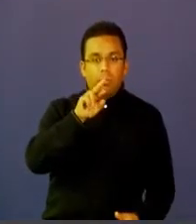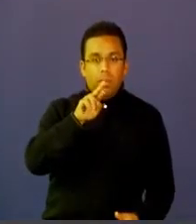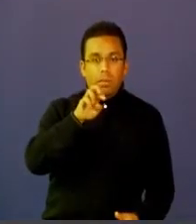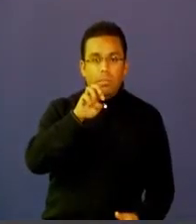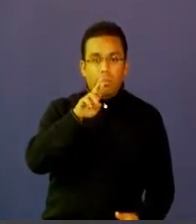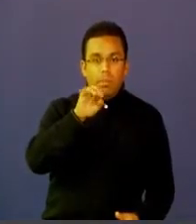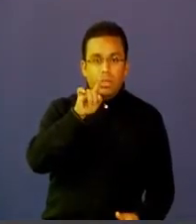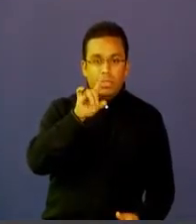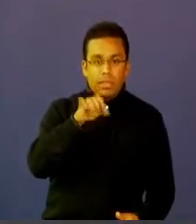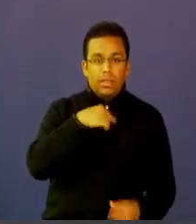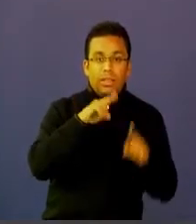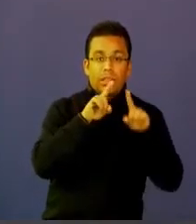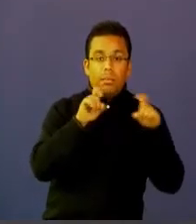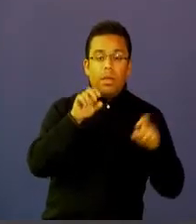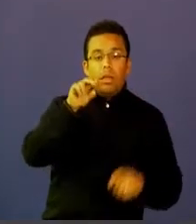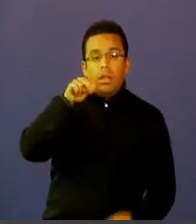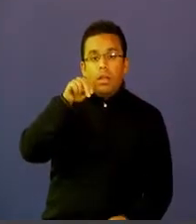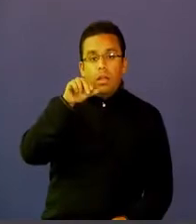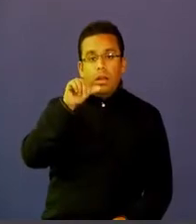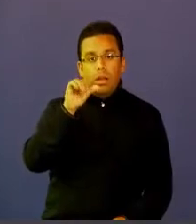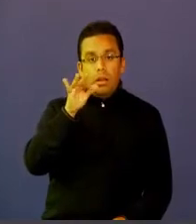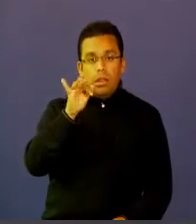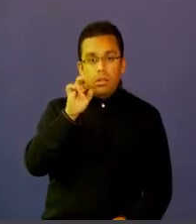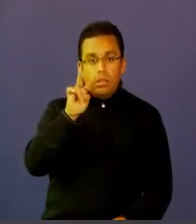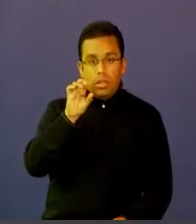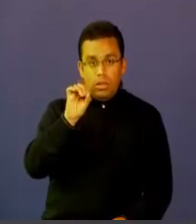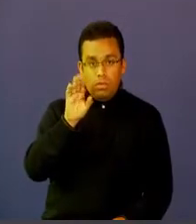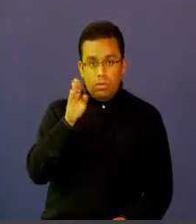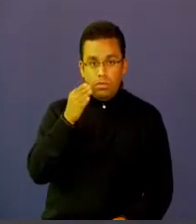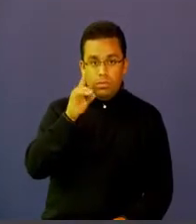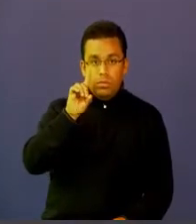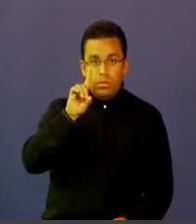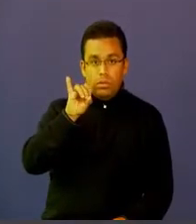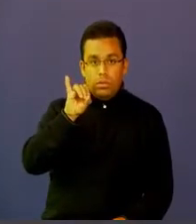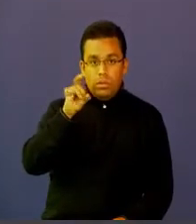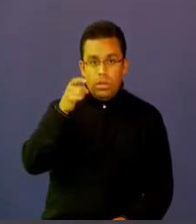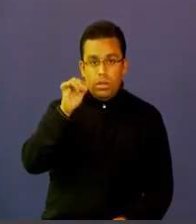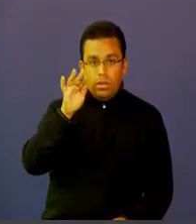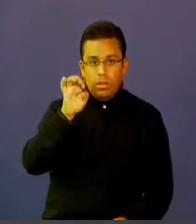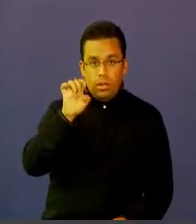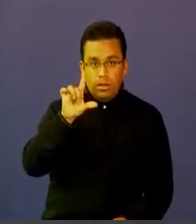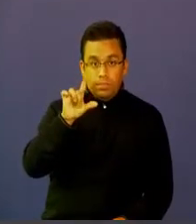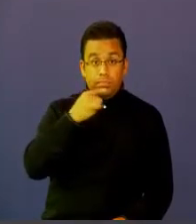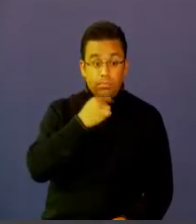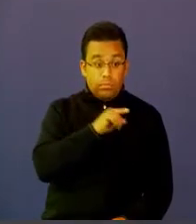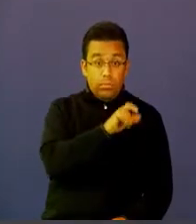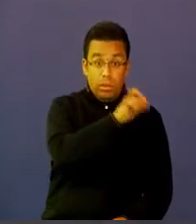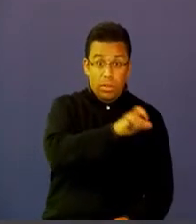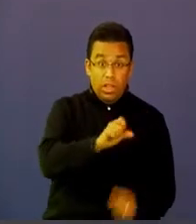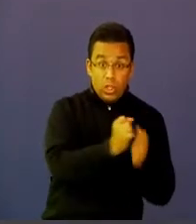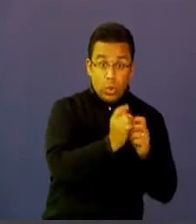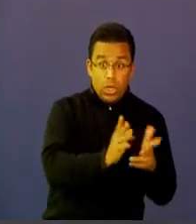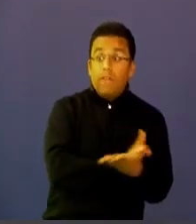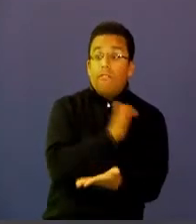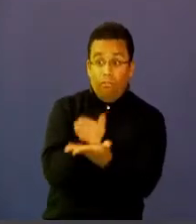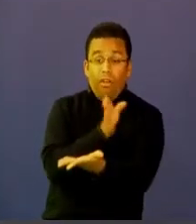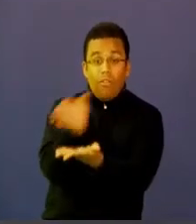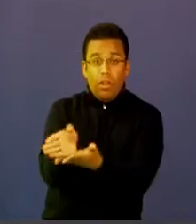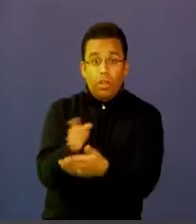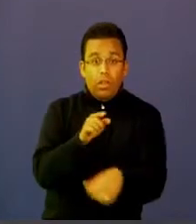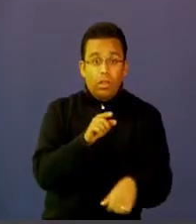digital que hoy en día los estudiantes sí vienen y sí desarrollan esas competencias desde tempranas edades